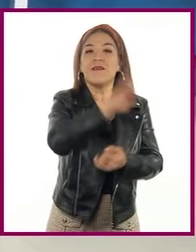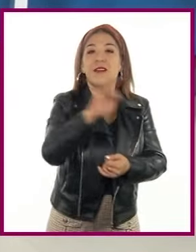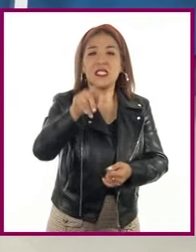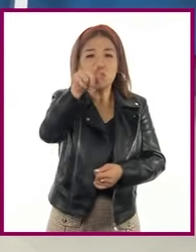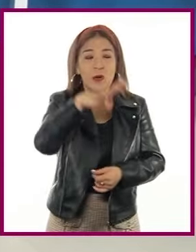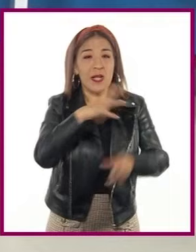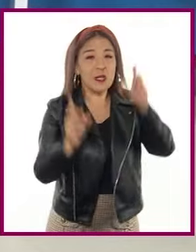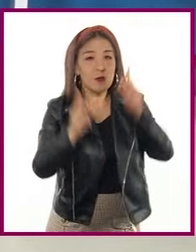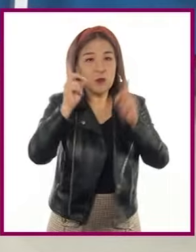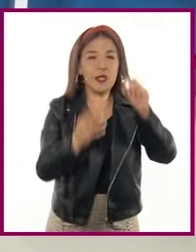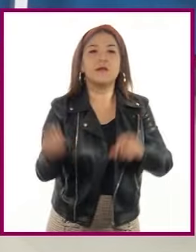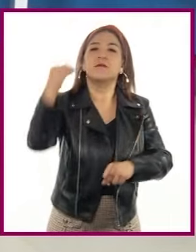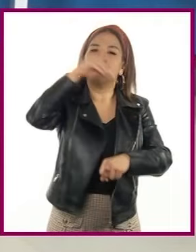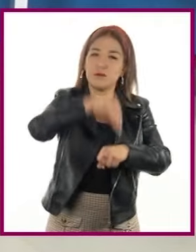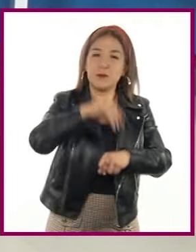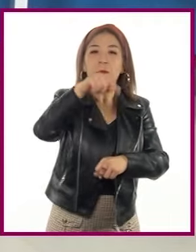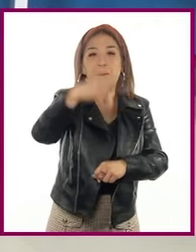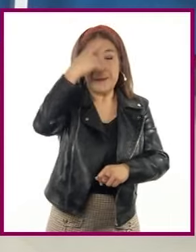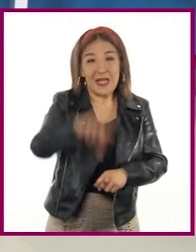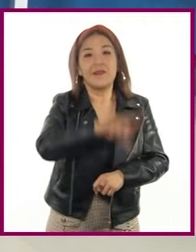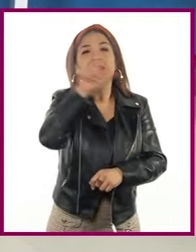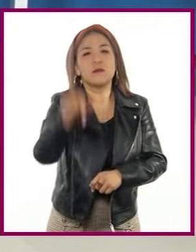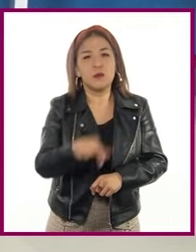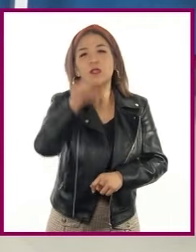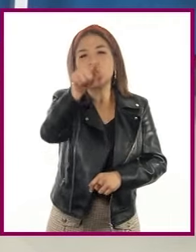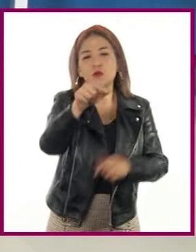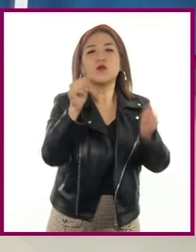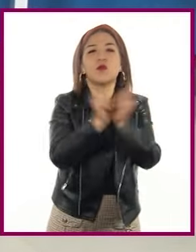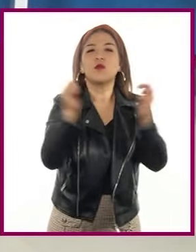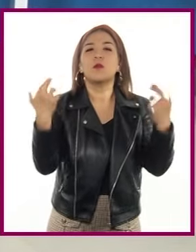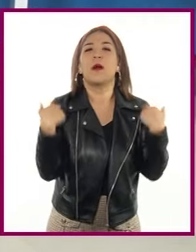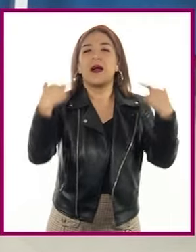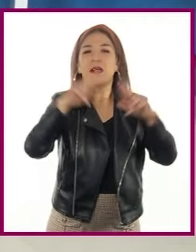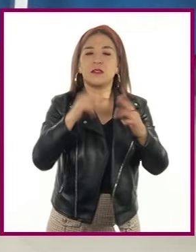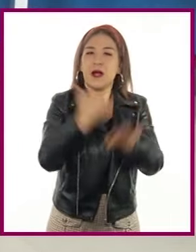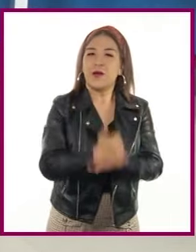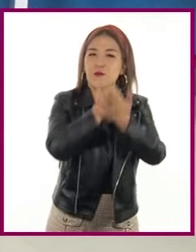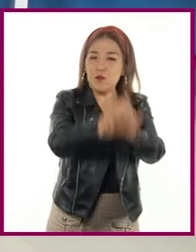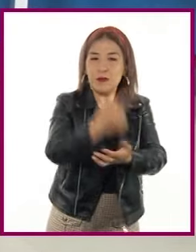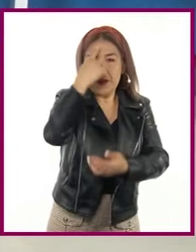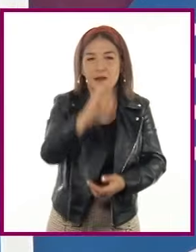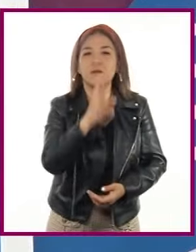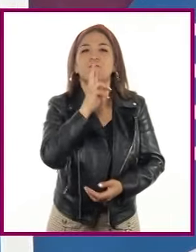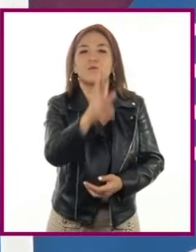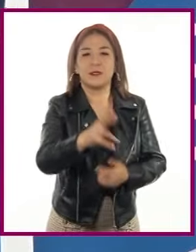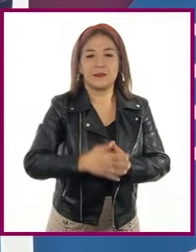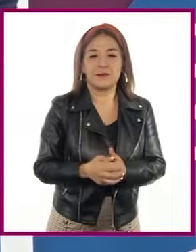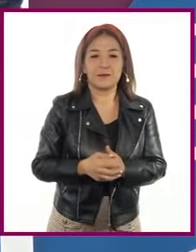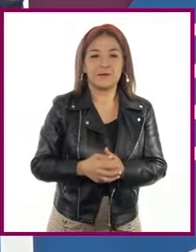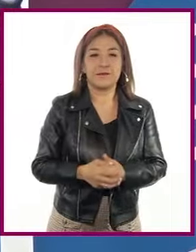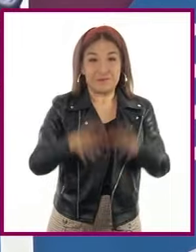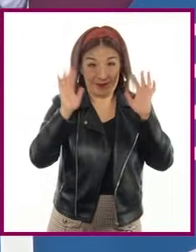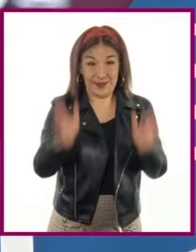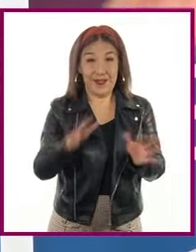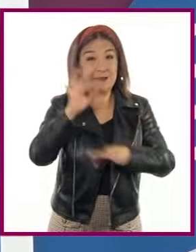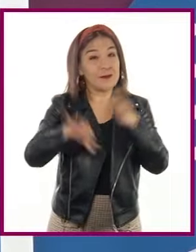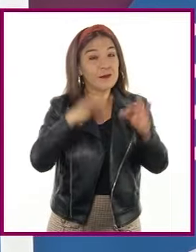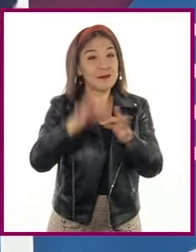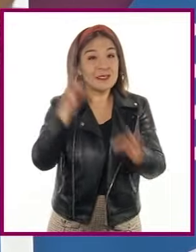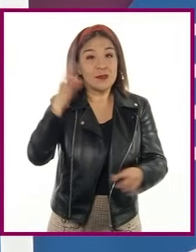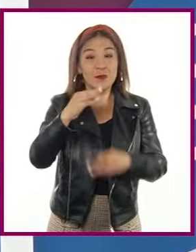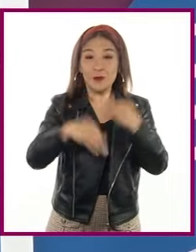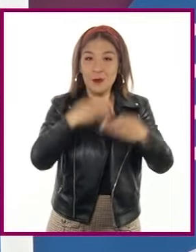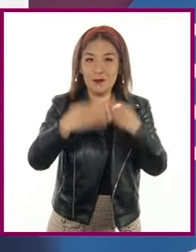surjan para que posteriormente puedan resolverlas con ayuda de sus profesoras y profesores. ¿Ya tienen todo listo?